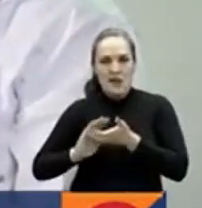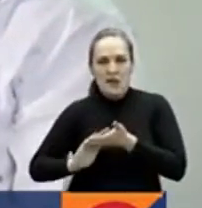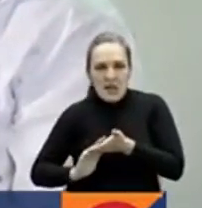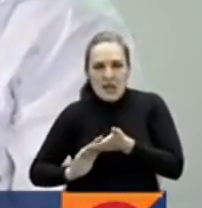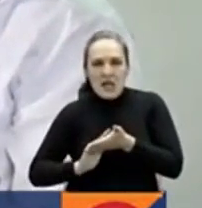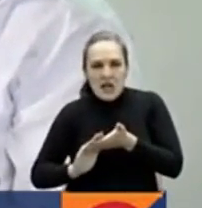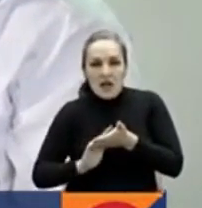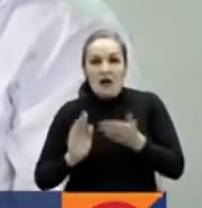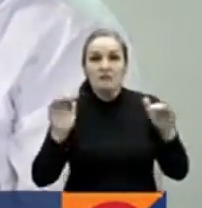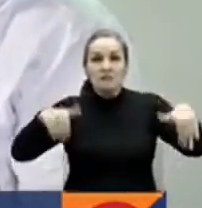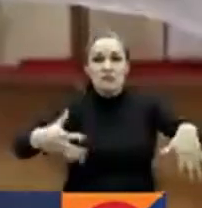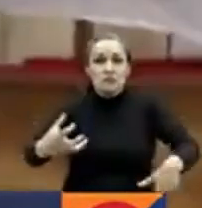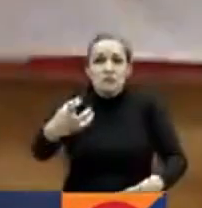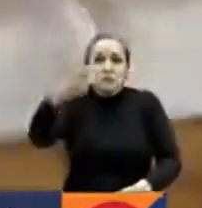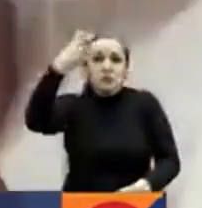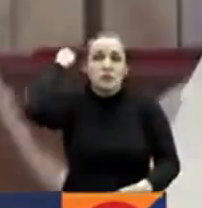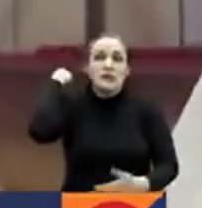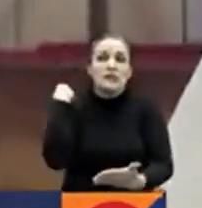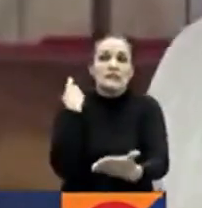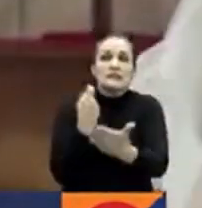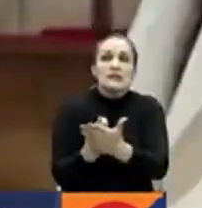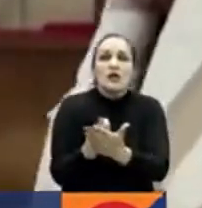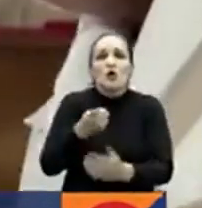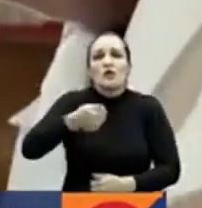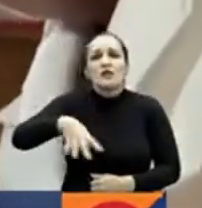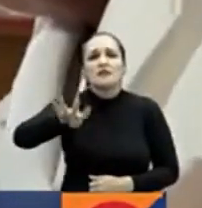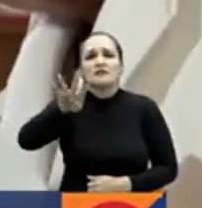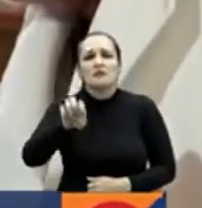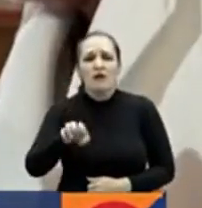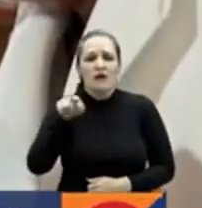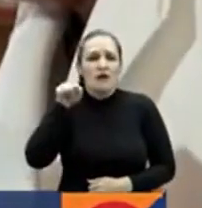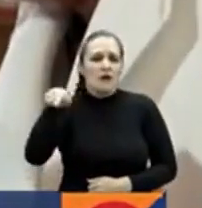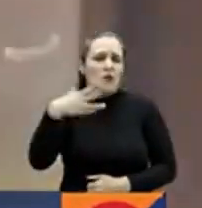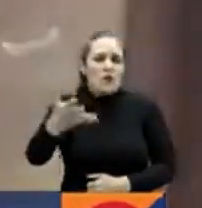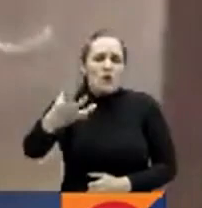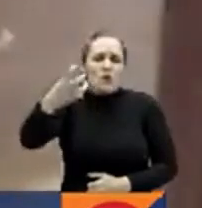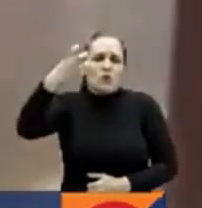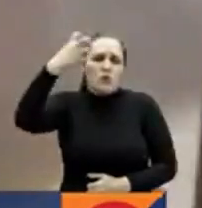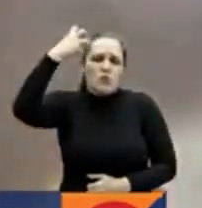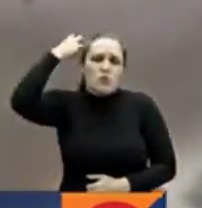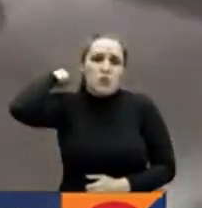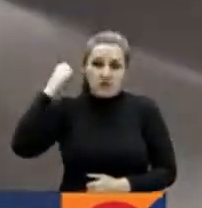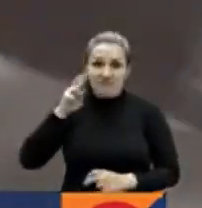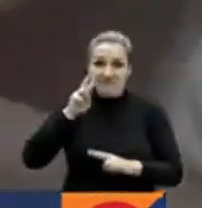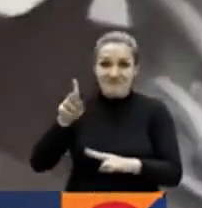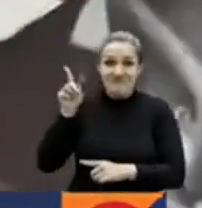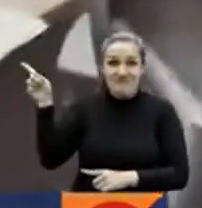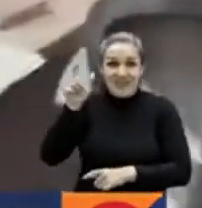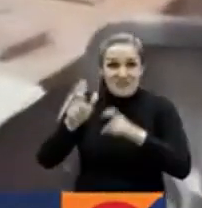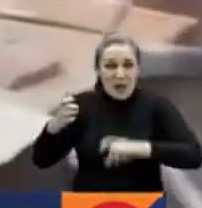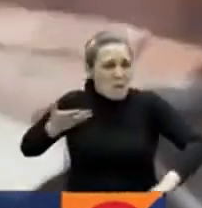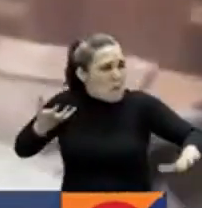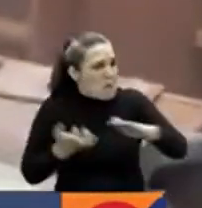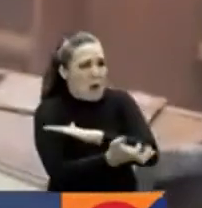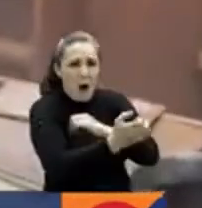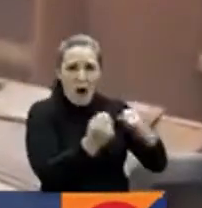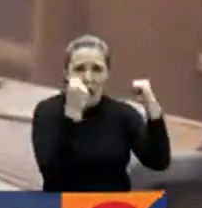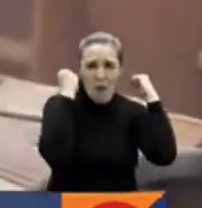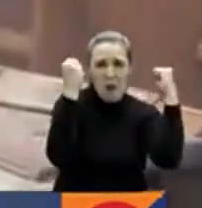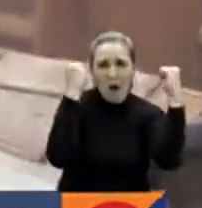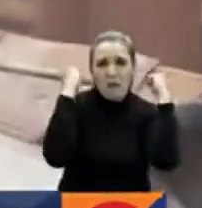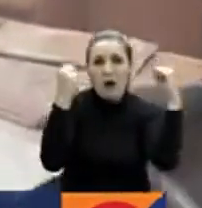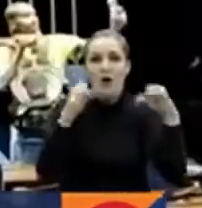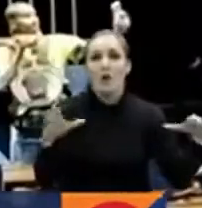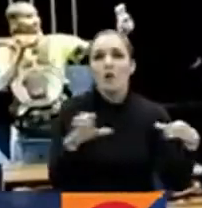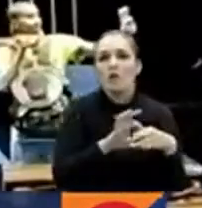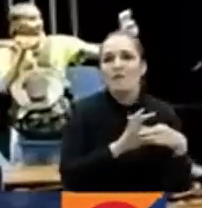una silla del siglo XIX, una de las innumerables piezas que testifican la irrupción de adeptos de la extrema derecha de apellido